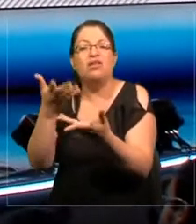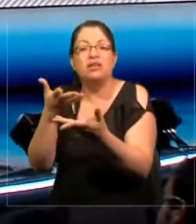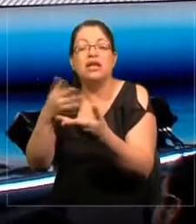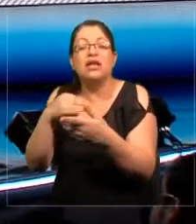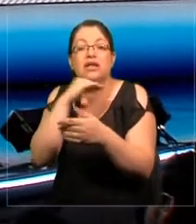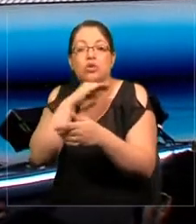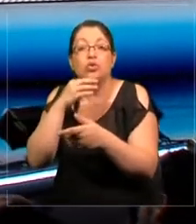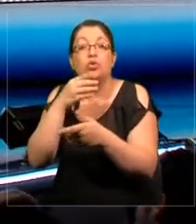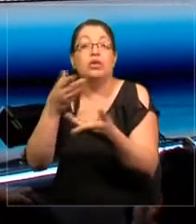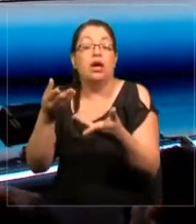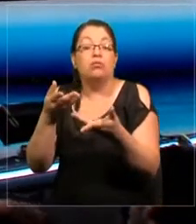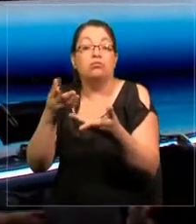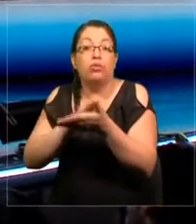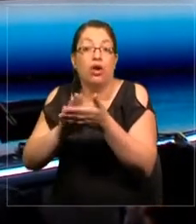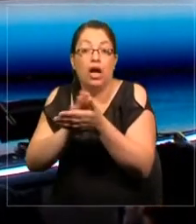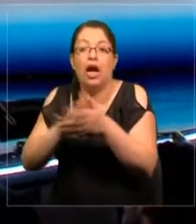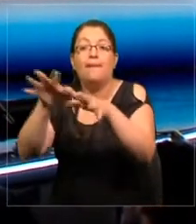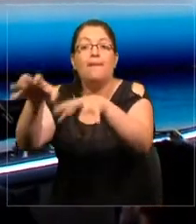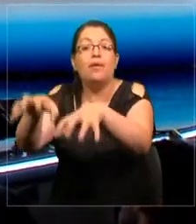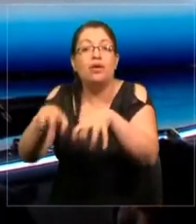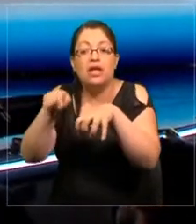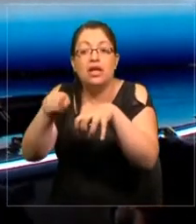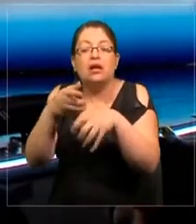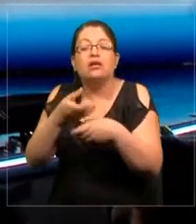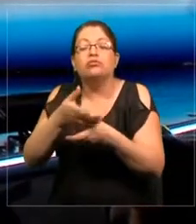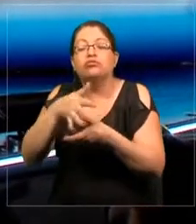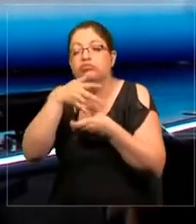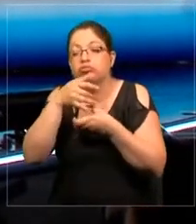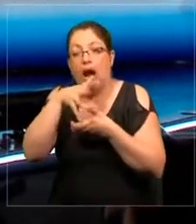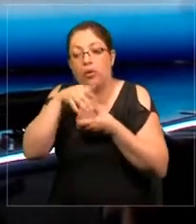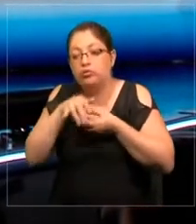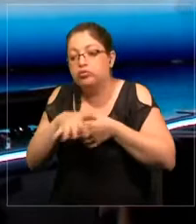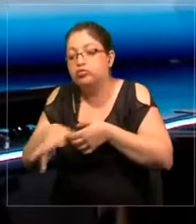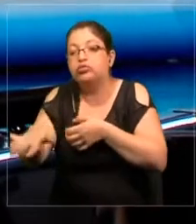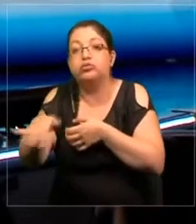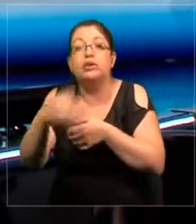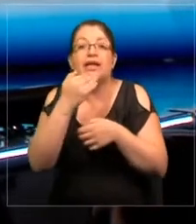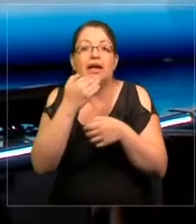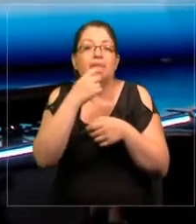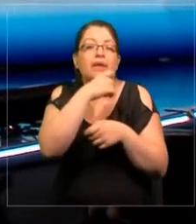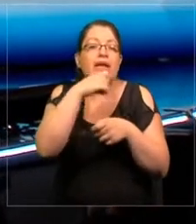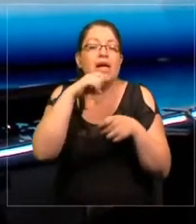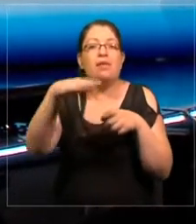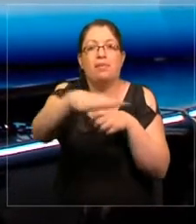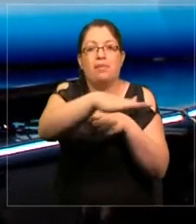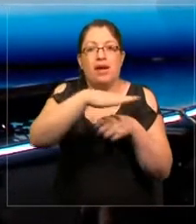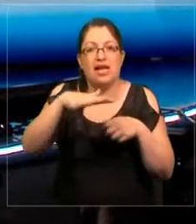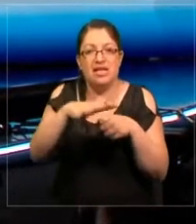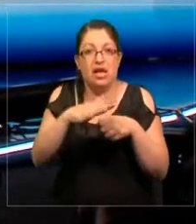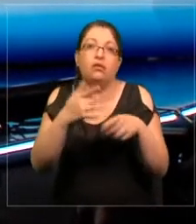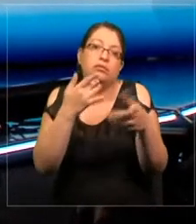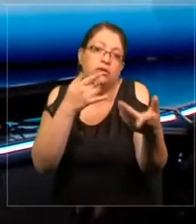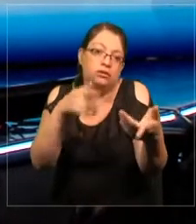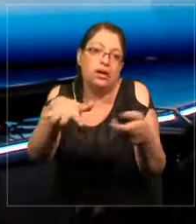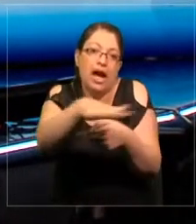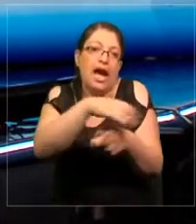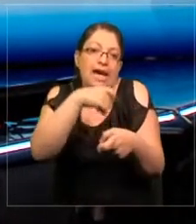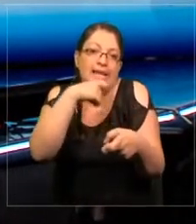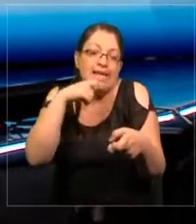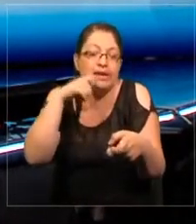cultivos sensibles y también va al desierto de Israel. Y el desierto, a pesar de ser desierto,